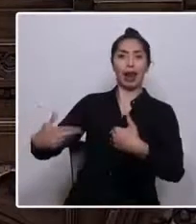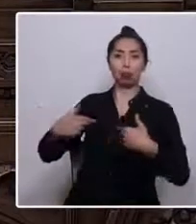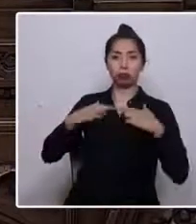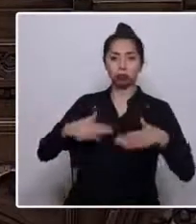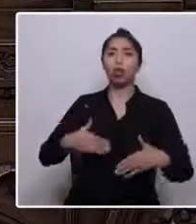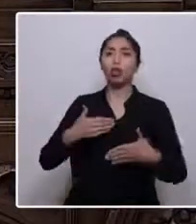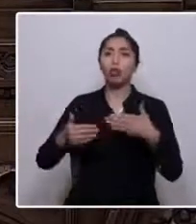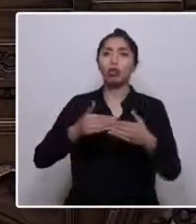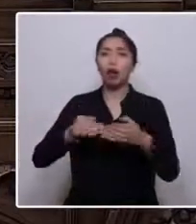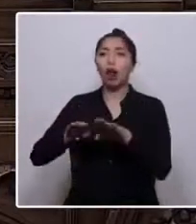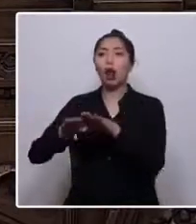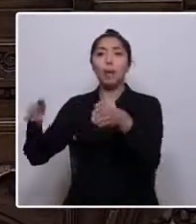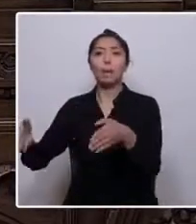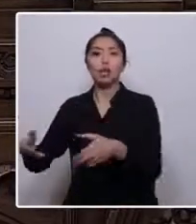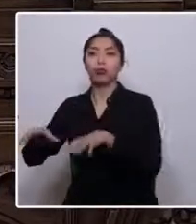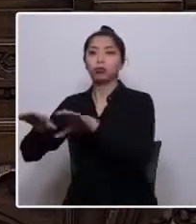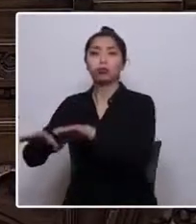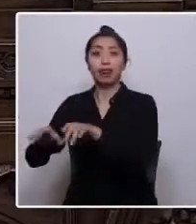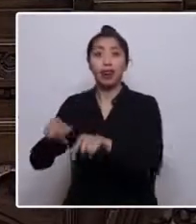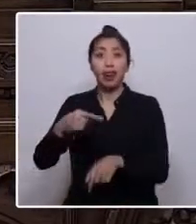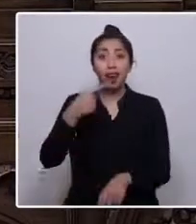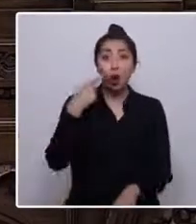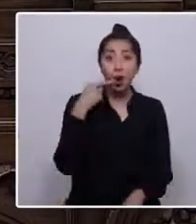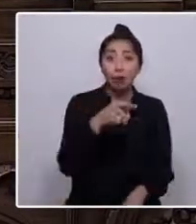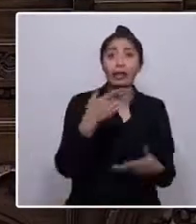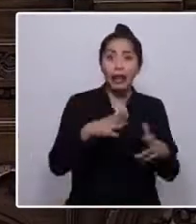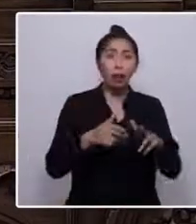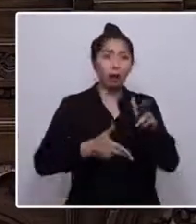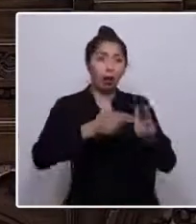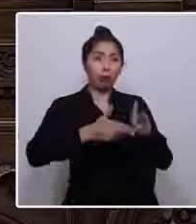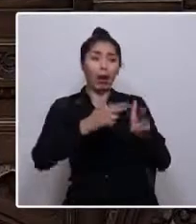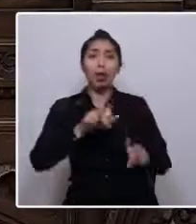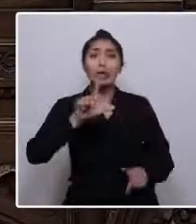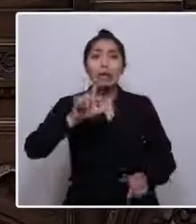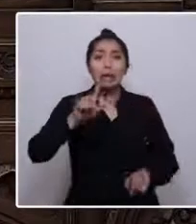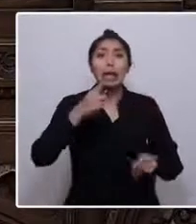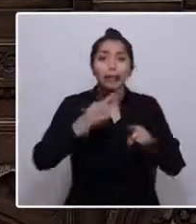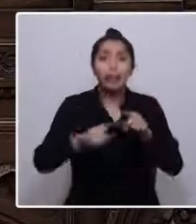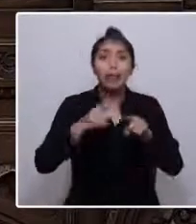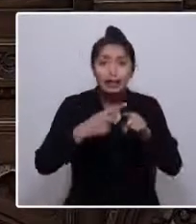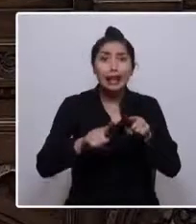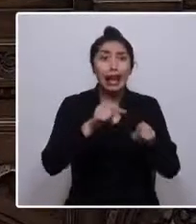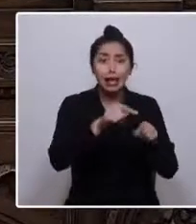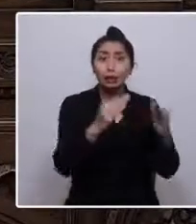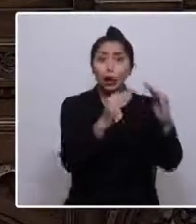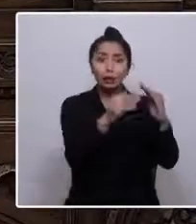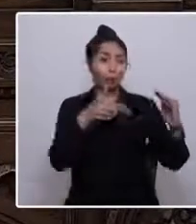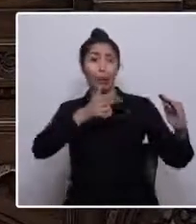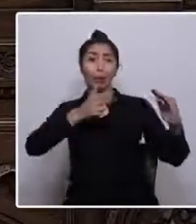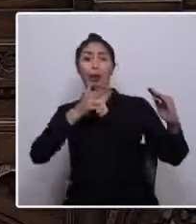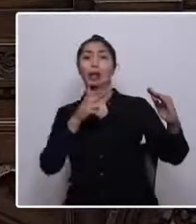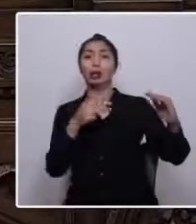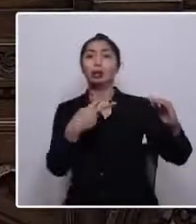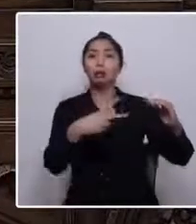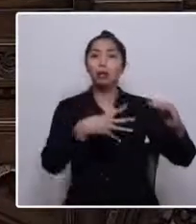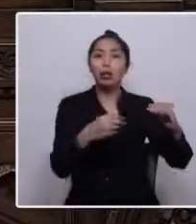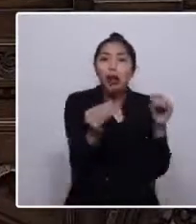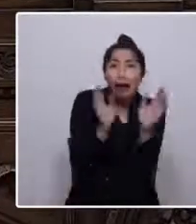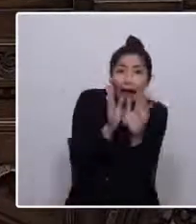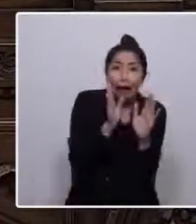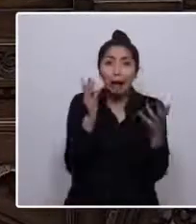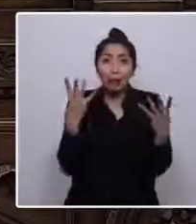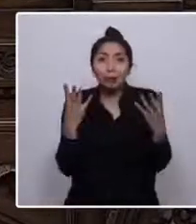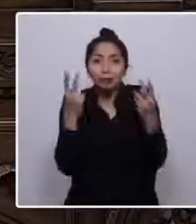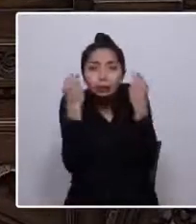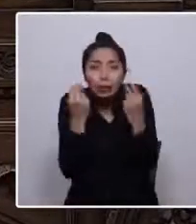A Héctor le han disparado siete veces, en siete oportunidades hasta la fecha de su casa, con sus hijos adentro. Héctor me contó que vive con